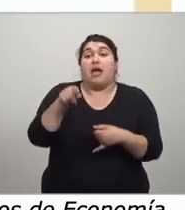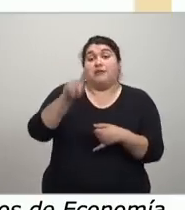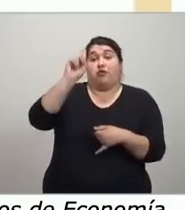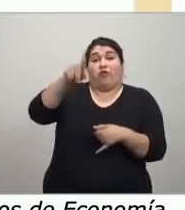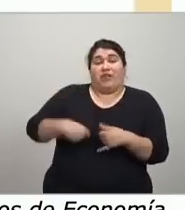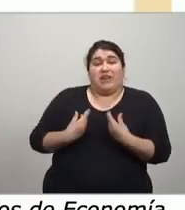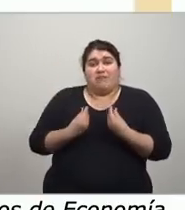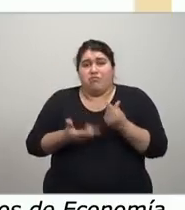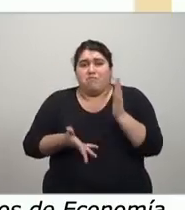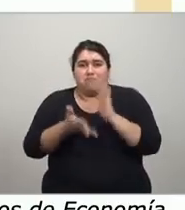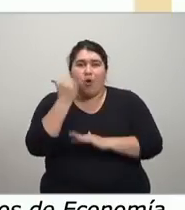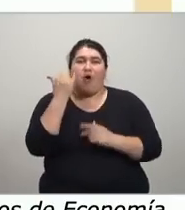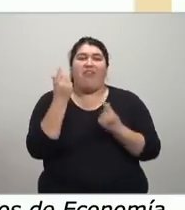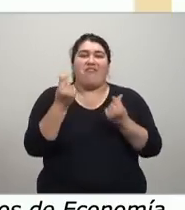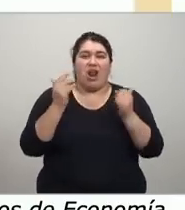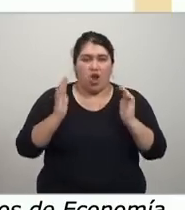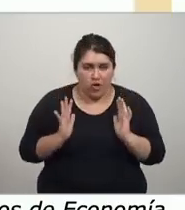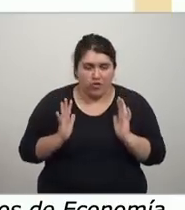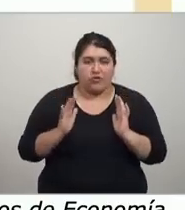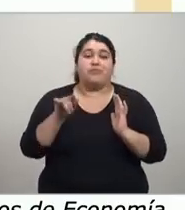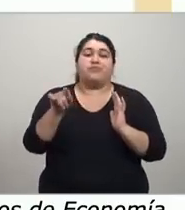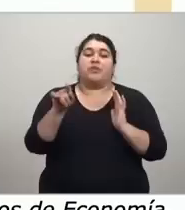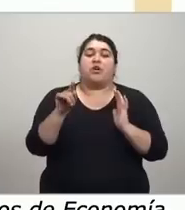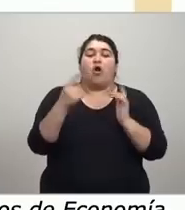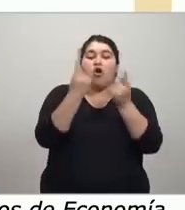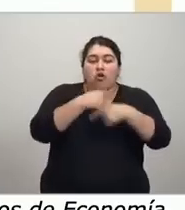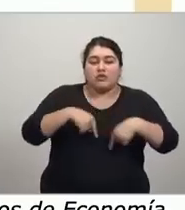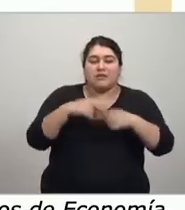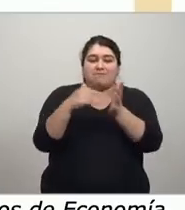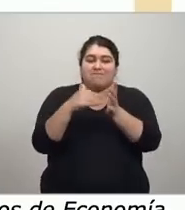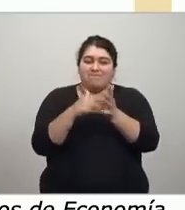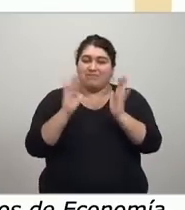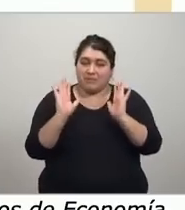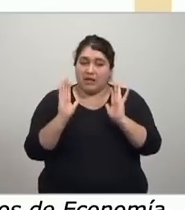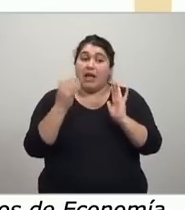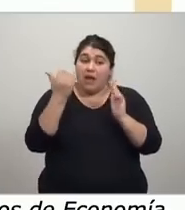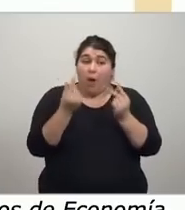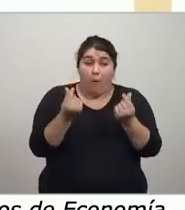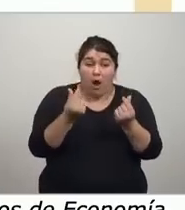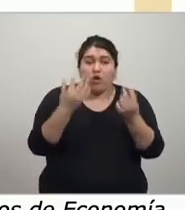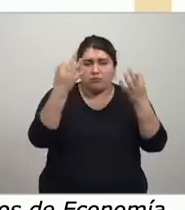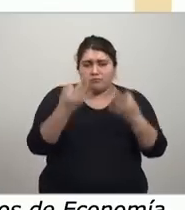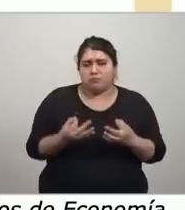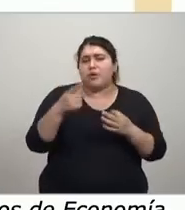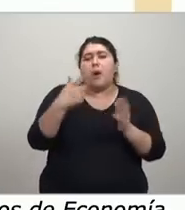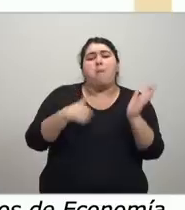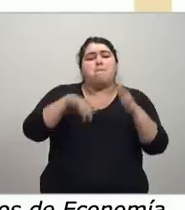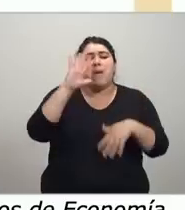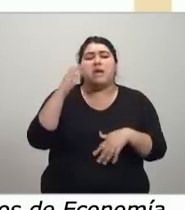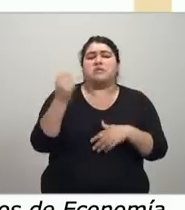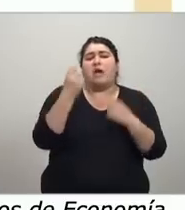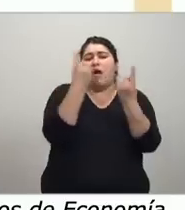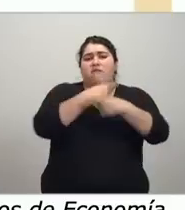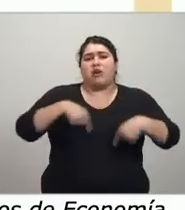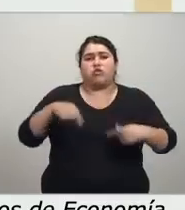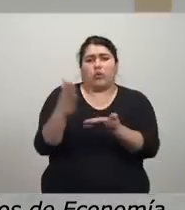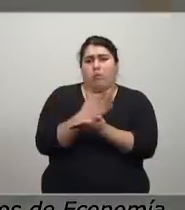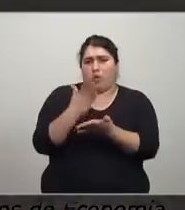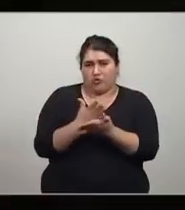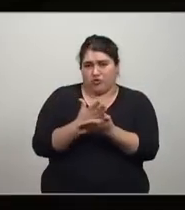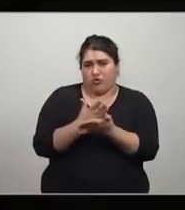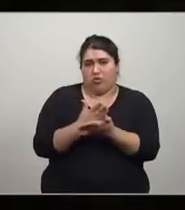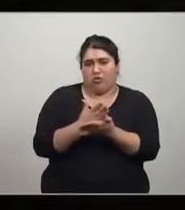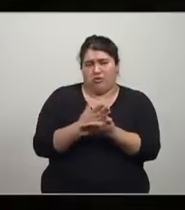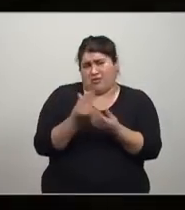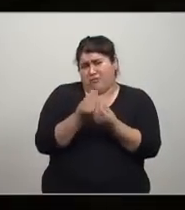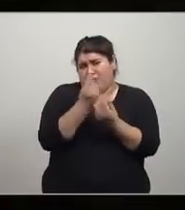Yo también le puedo argumentar que es un ser pensante y es sujeto, no es objeto. Pero ya es un juicio de valor establecerlo como factor de producción. Pero